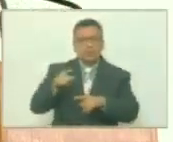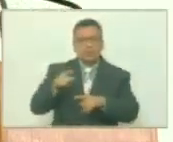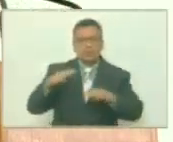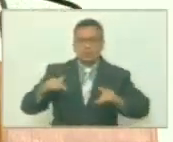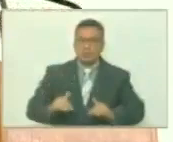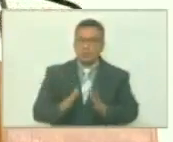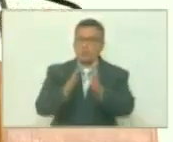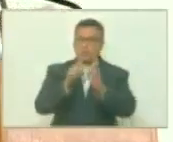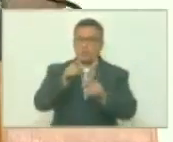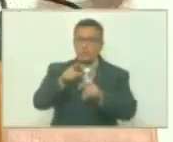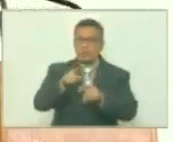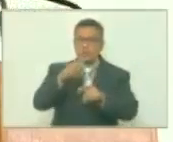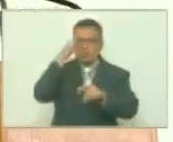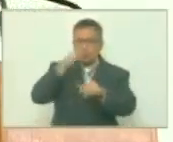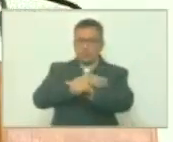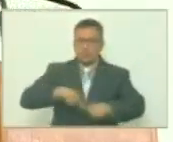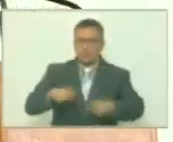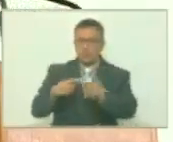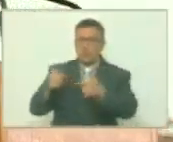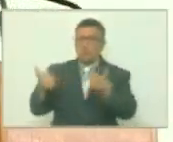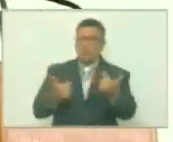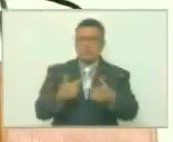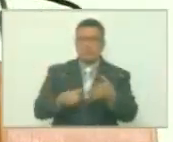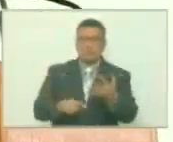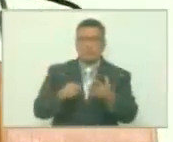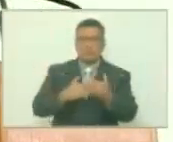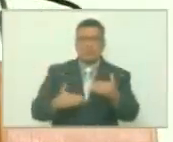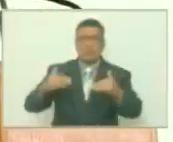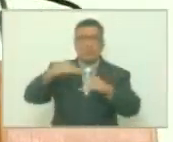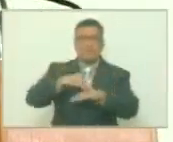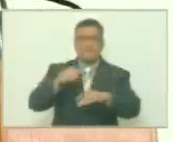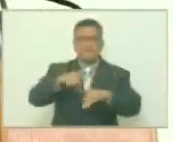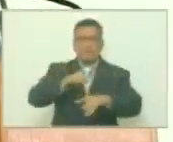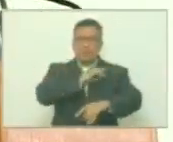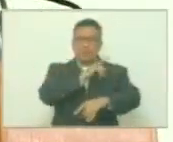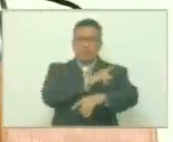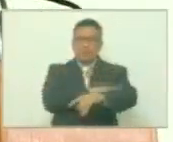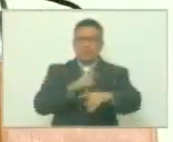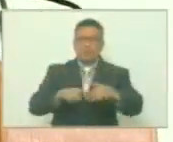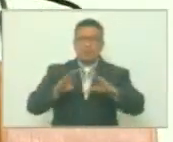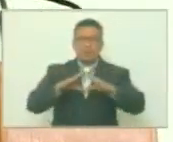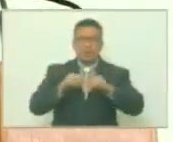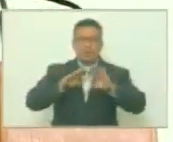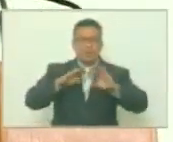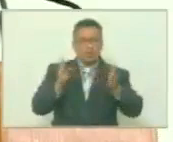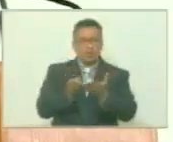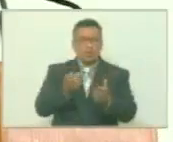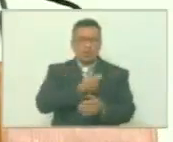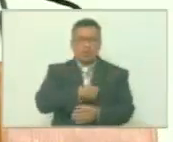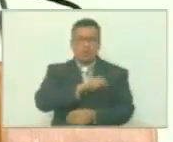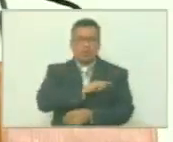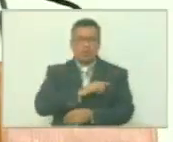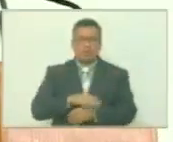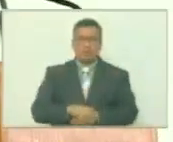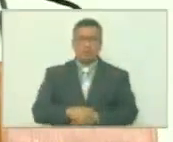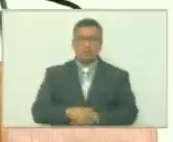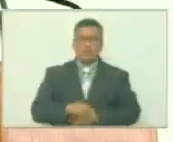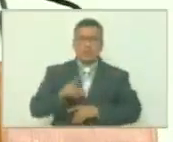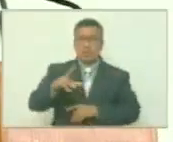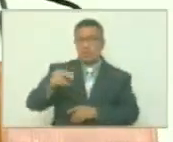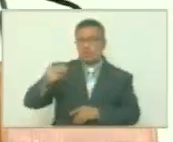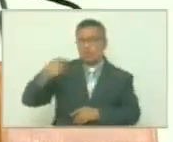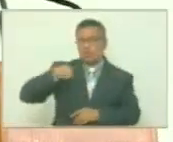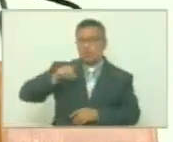enfrentando a una armada cualquiera era la armada más poderosa del planeta y era la española pero no